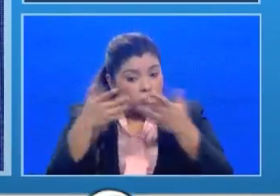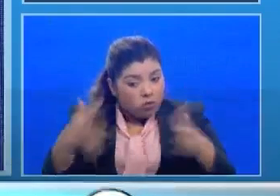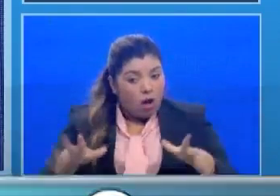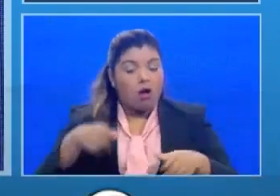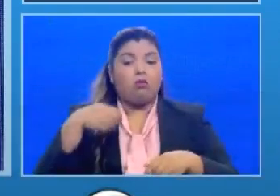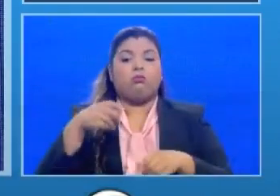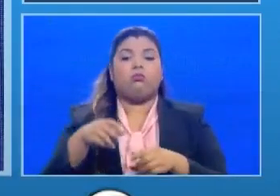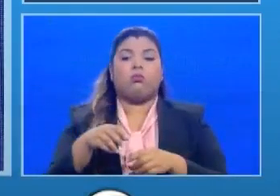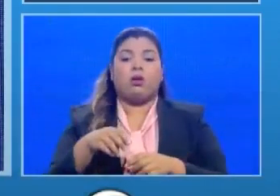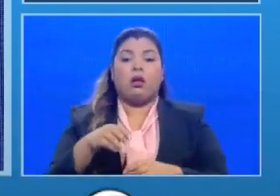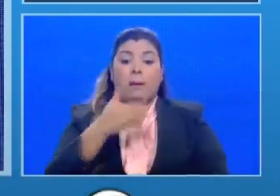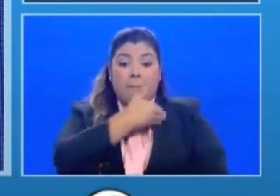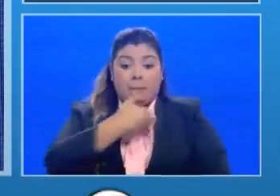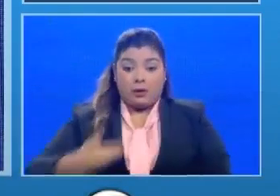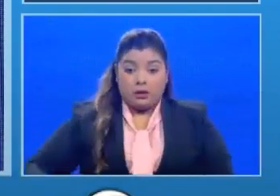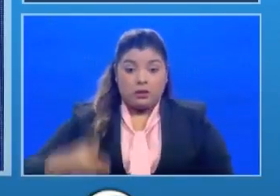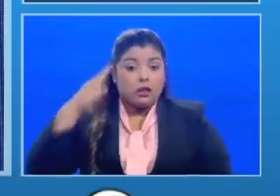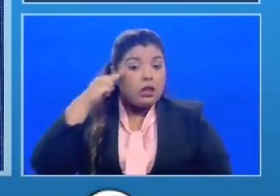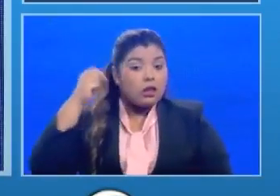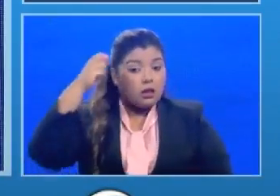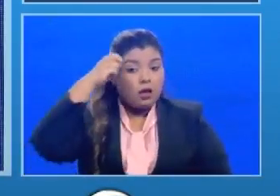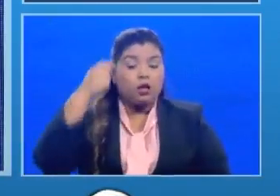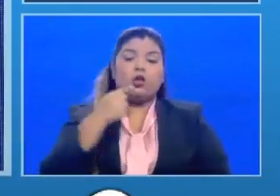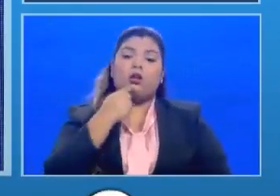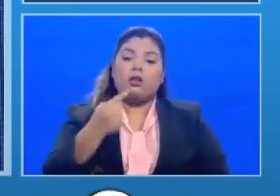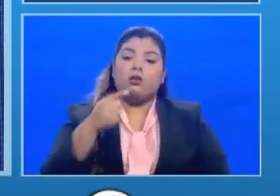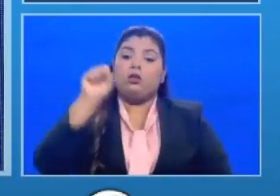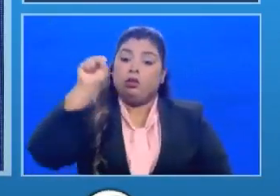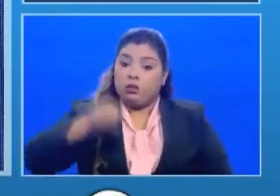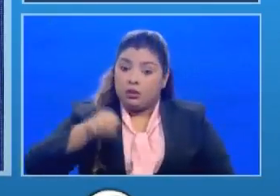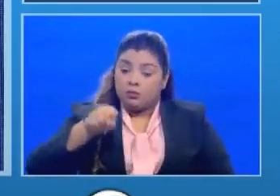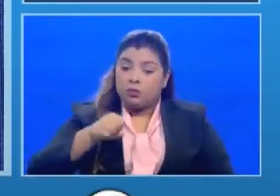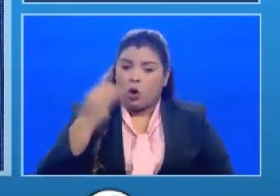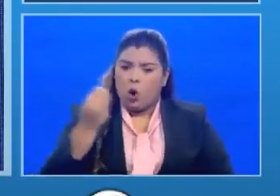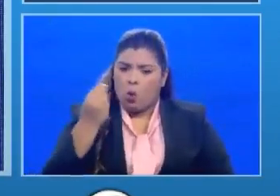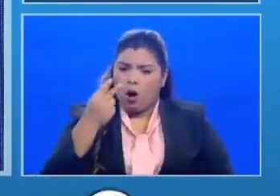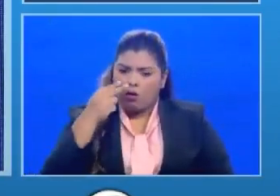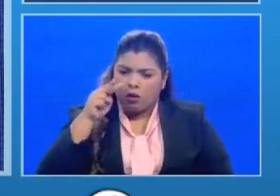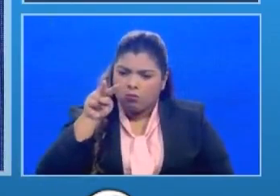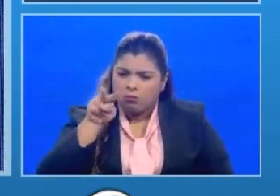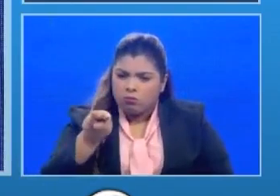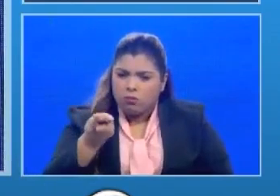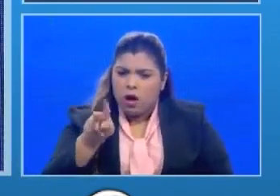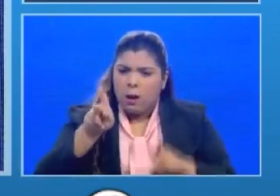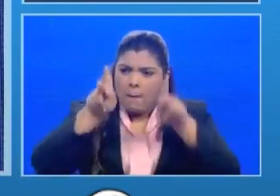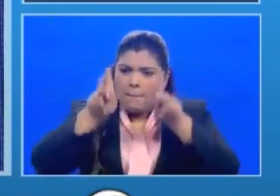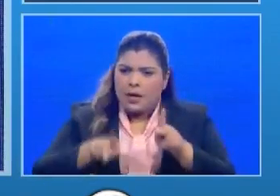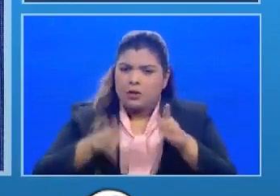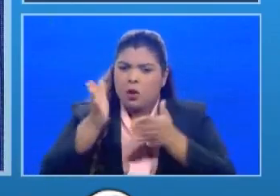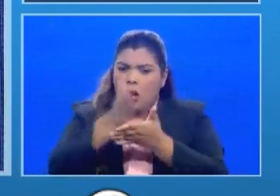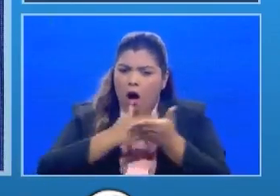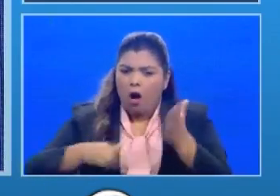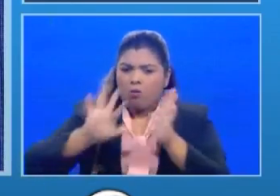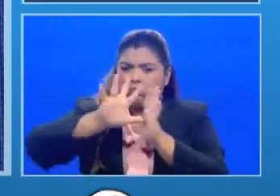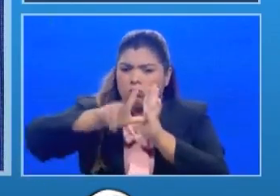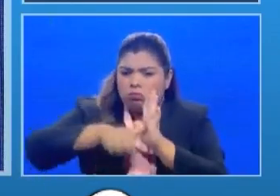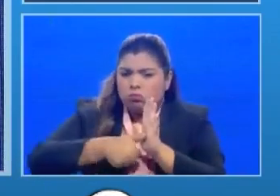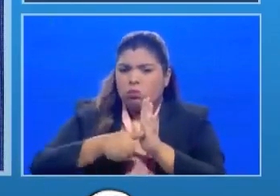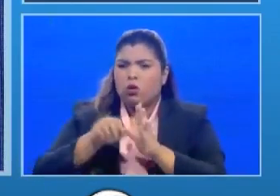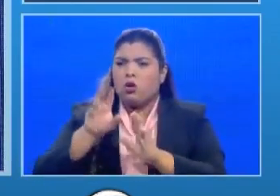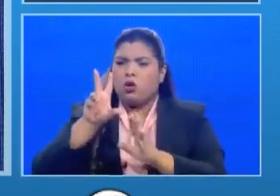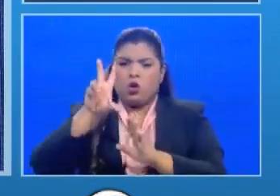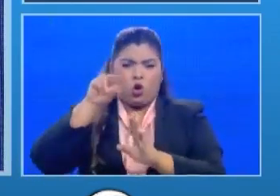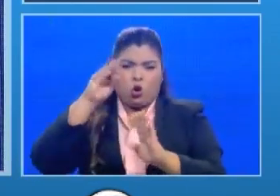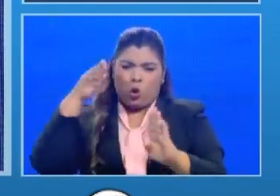señor presidente ha sido muy categórico en el sentido de que donde encuentre que hay una desviación del cumplimiento de las